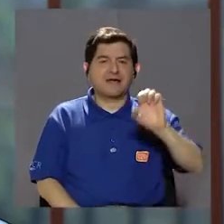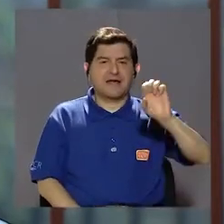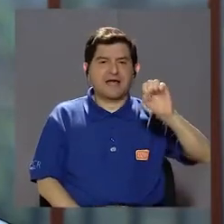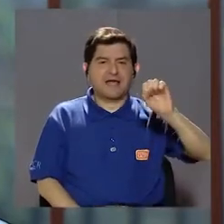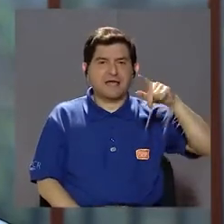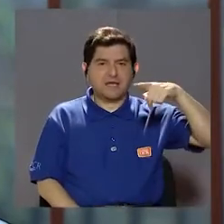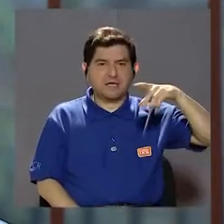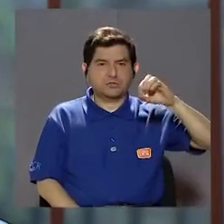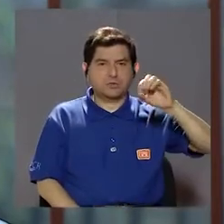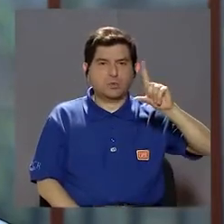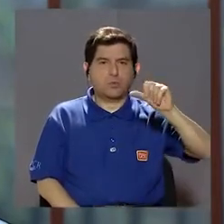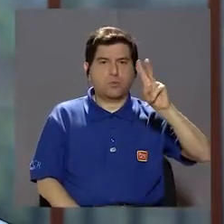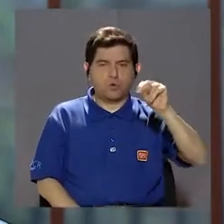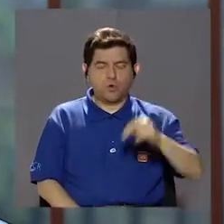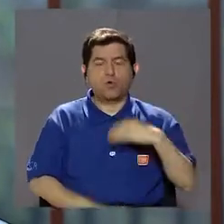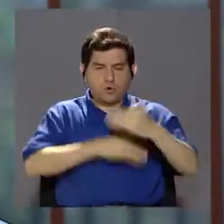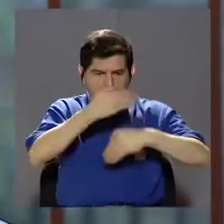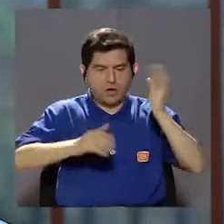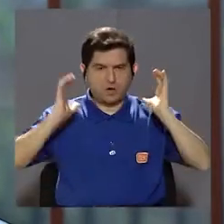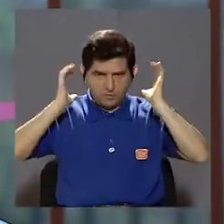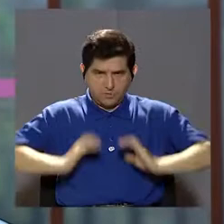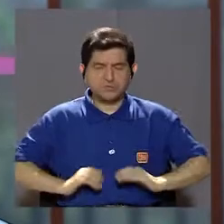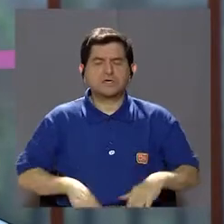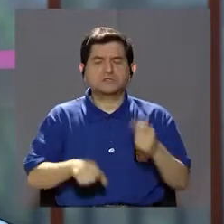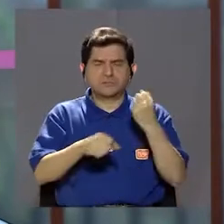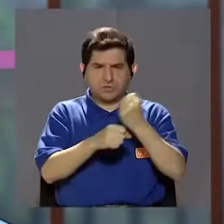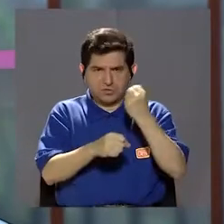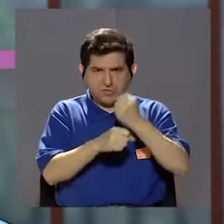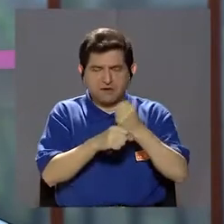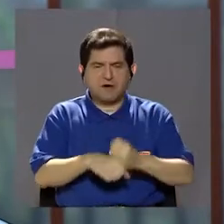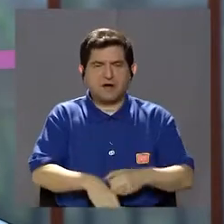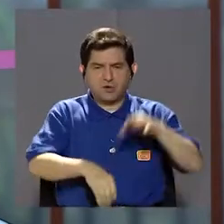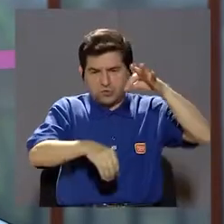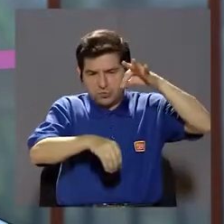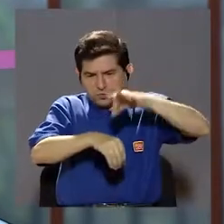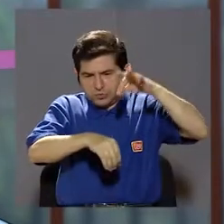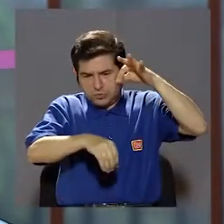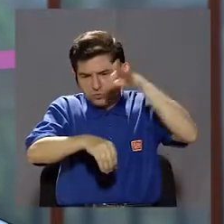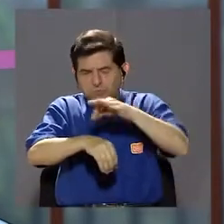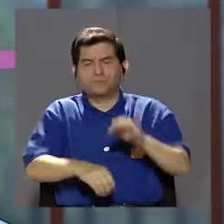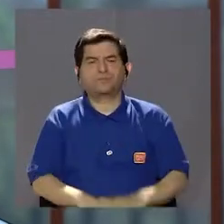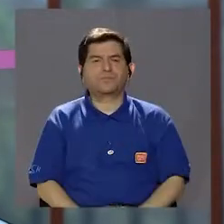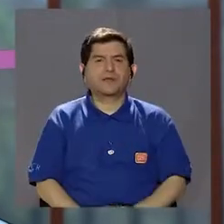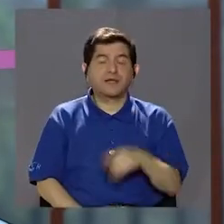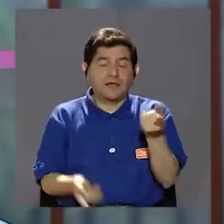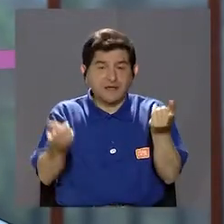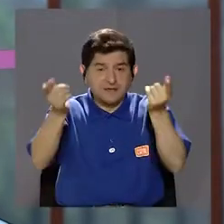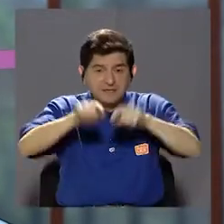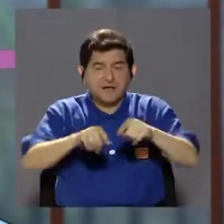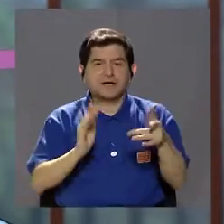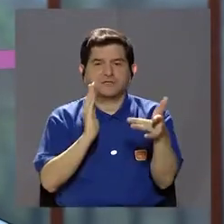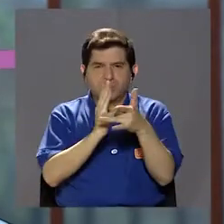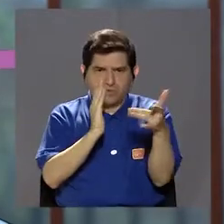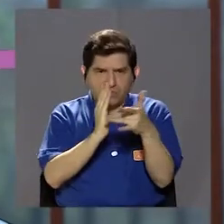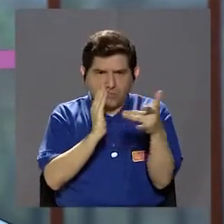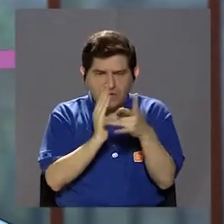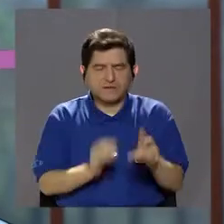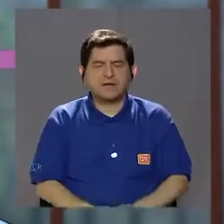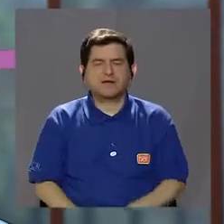nivel del espolón, a nivel metabólico, podemos trabajar con acupuntura, o una técnica que se llama moxibunción,